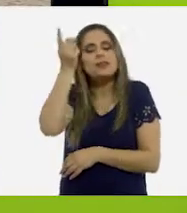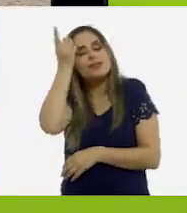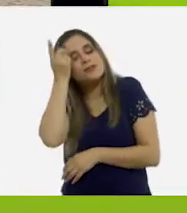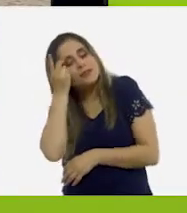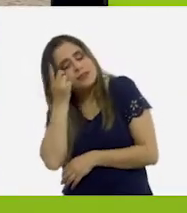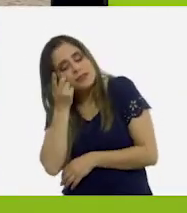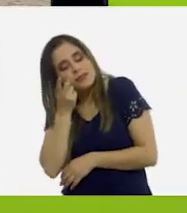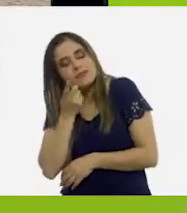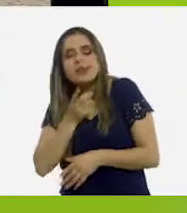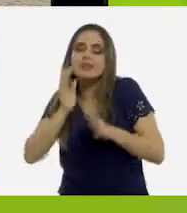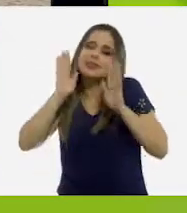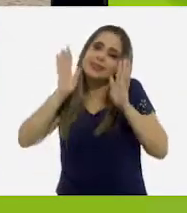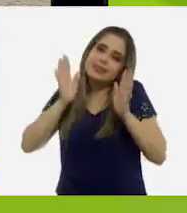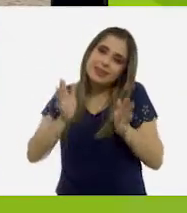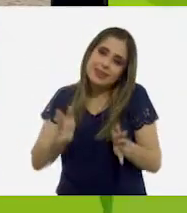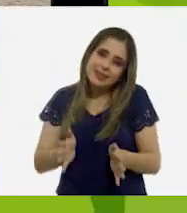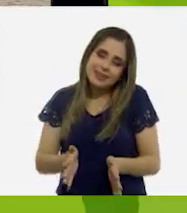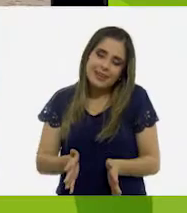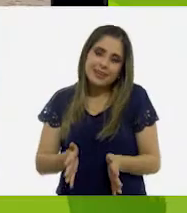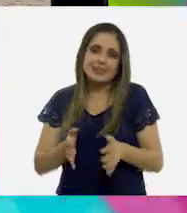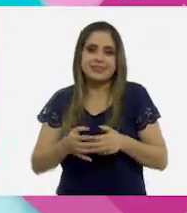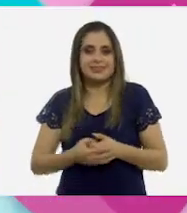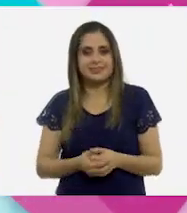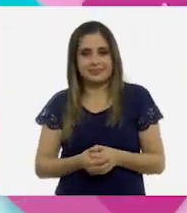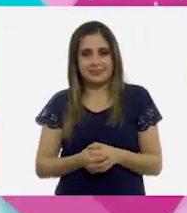y duérmase ya!